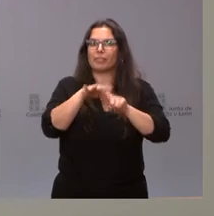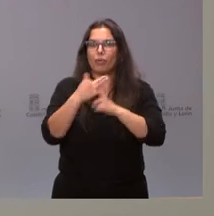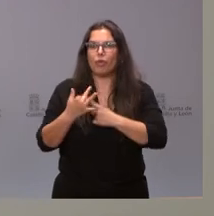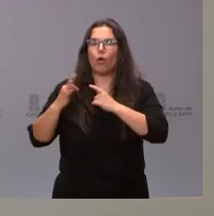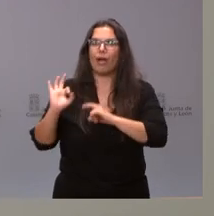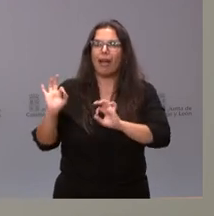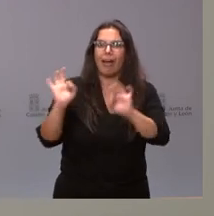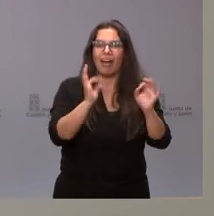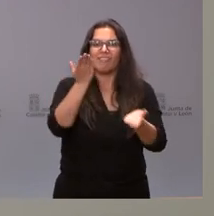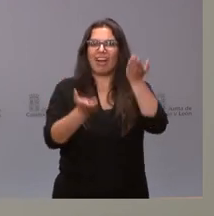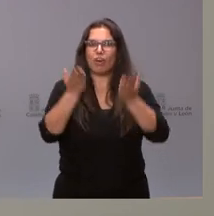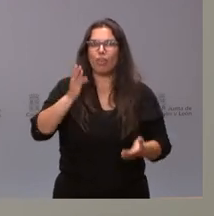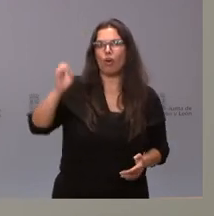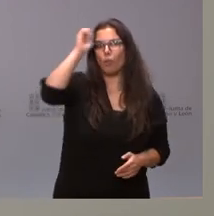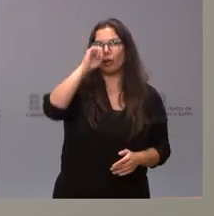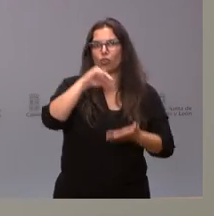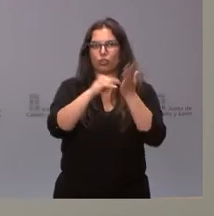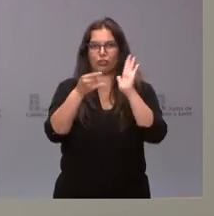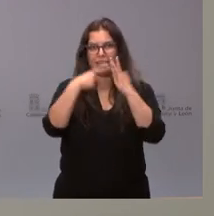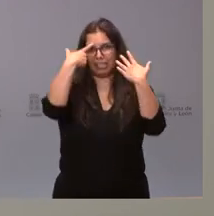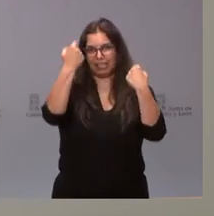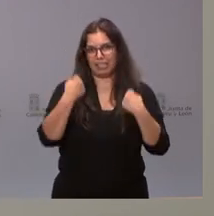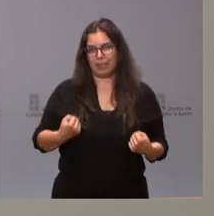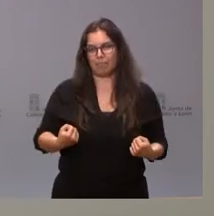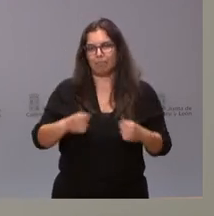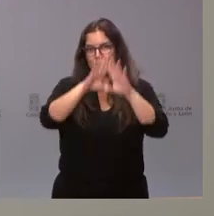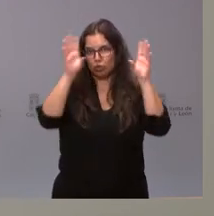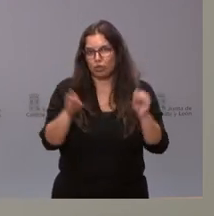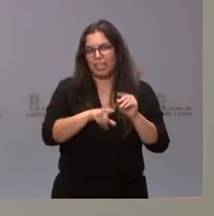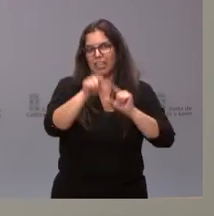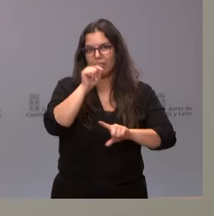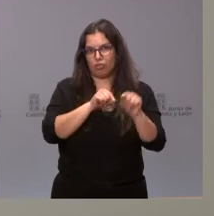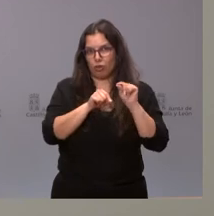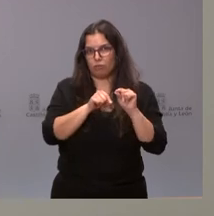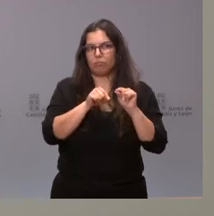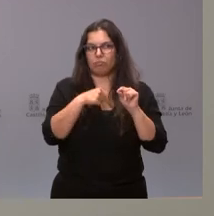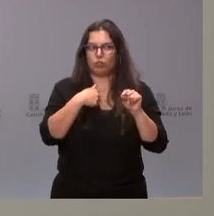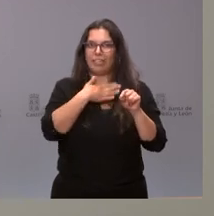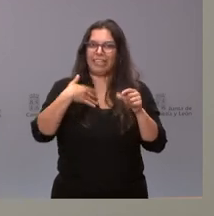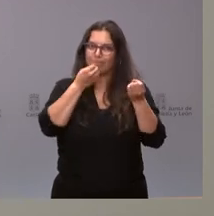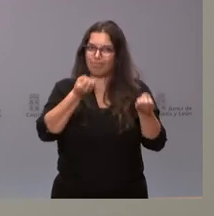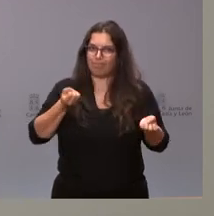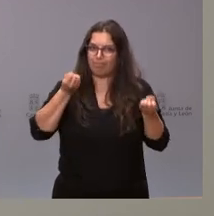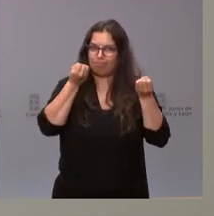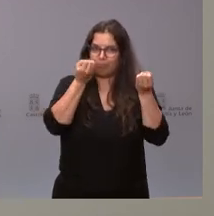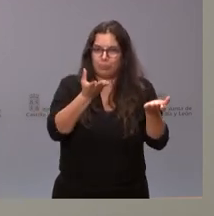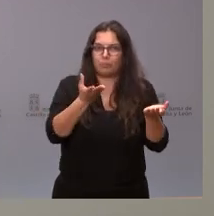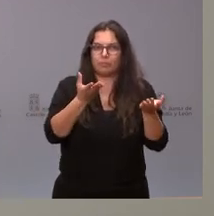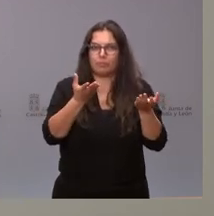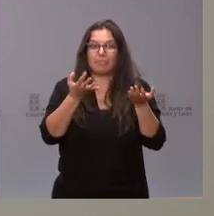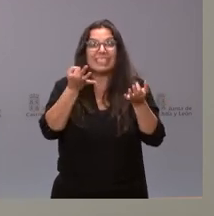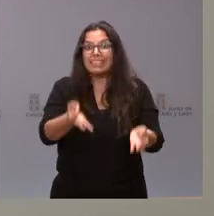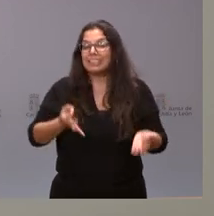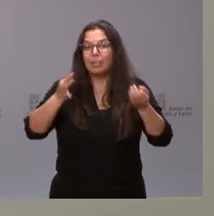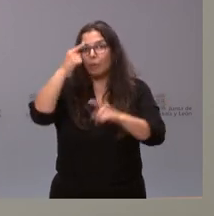valorando técnicamente el conjunto de las decisiones. Eso es lo que le quería transmitir. Siempre con un objetivo,